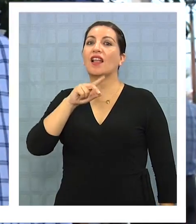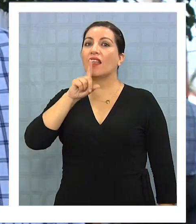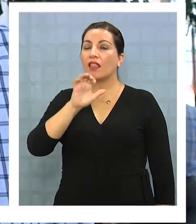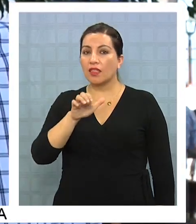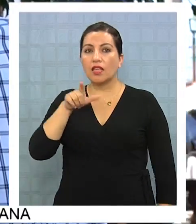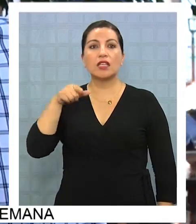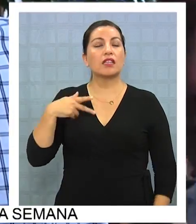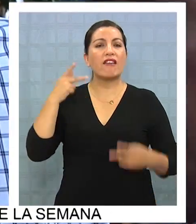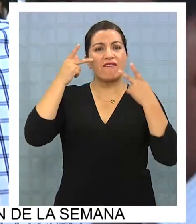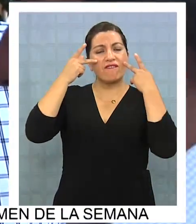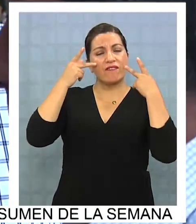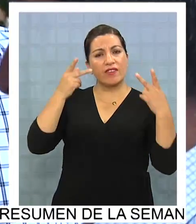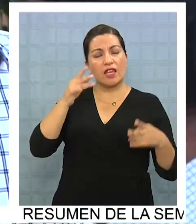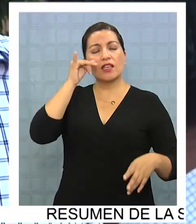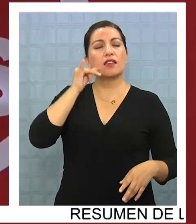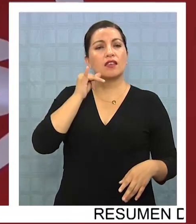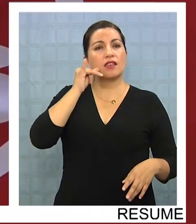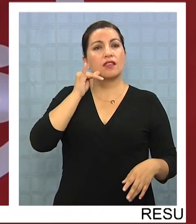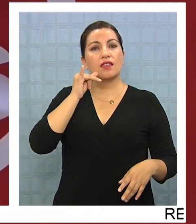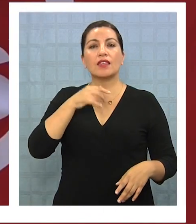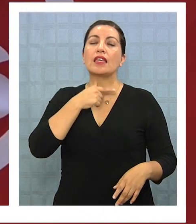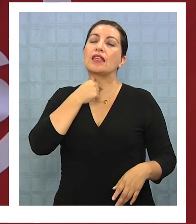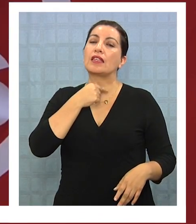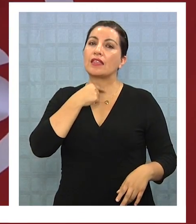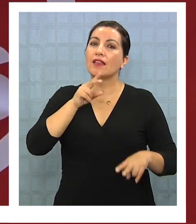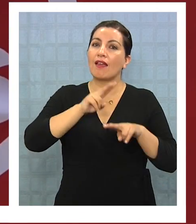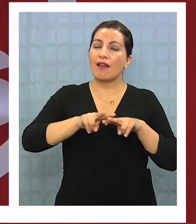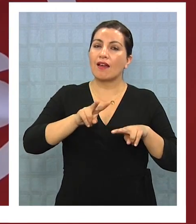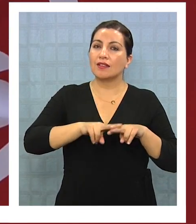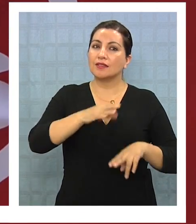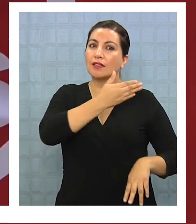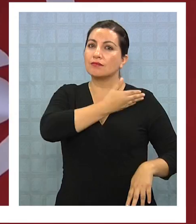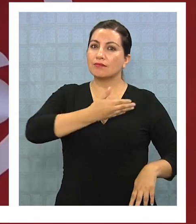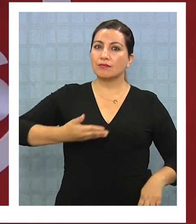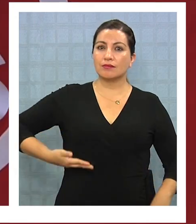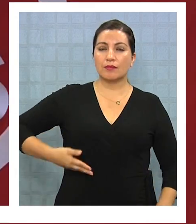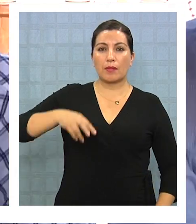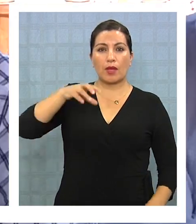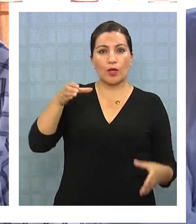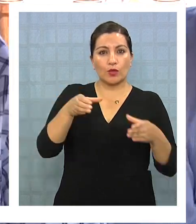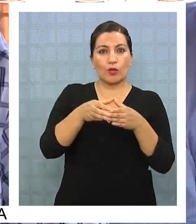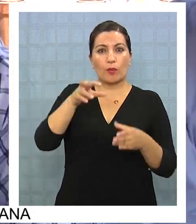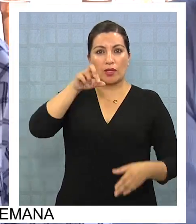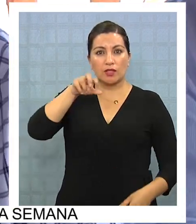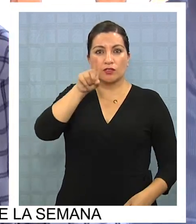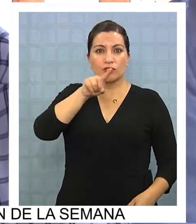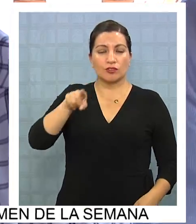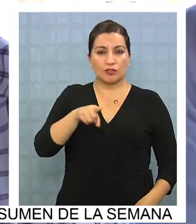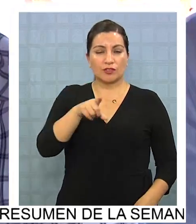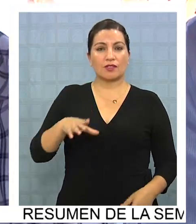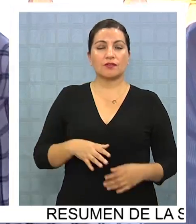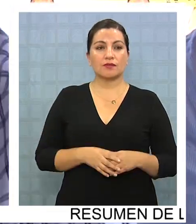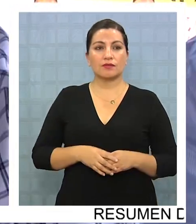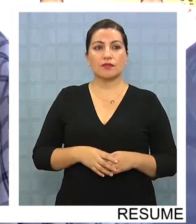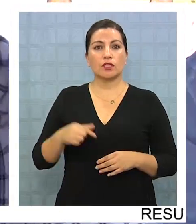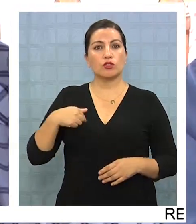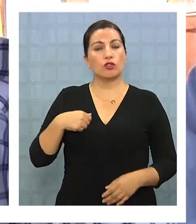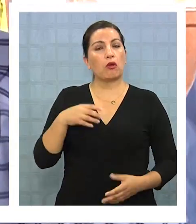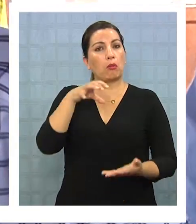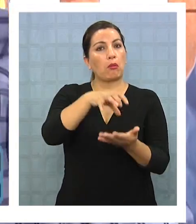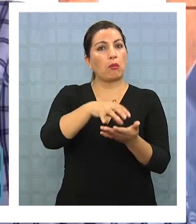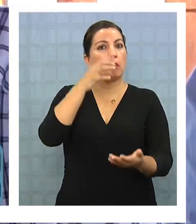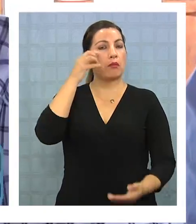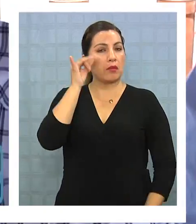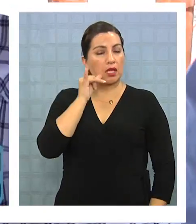Iquique pretendía promocionar su candidatura a la presidencia del Partido Socialista. Estoy visitando la región de